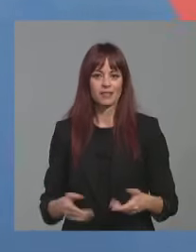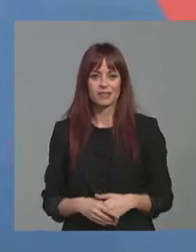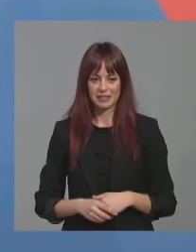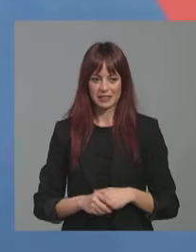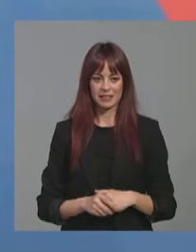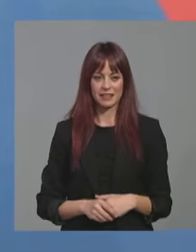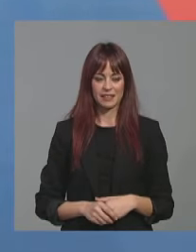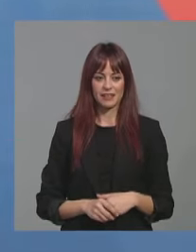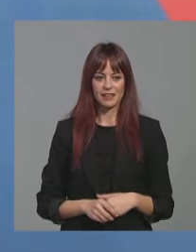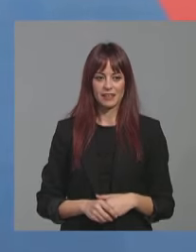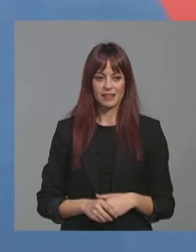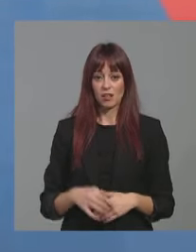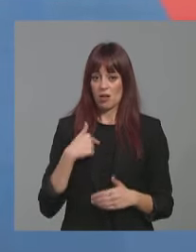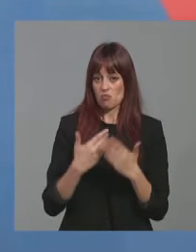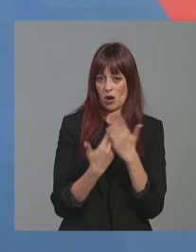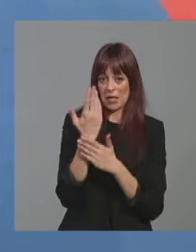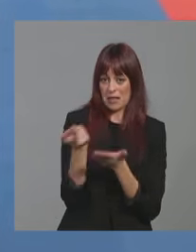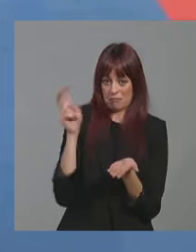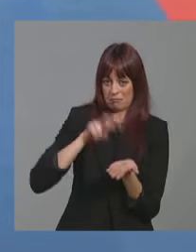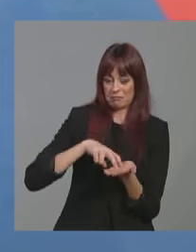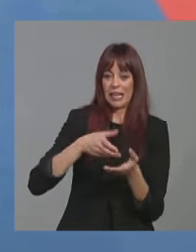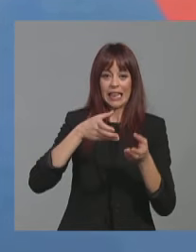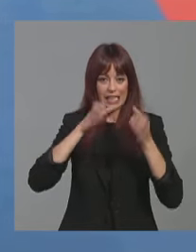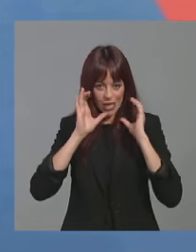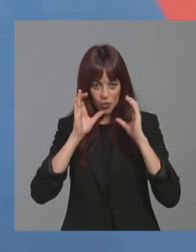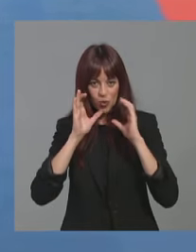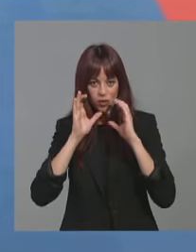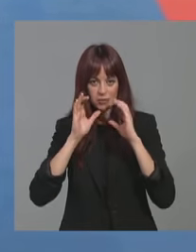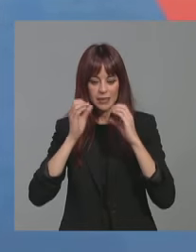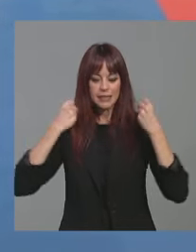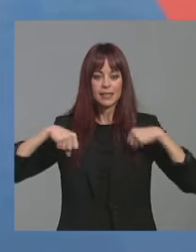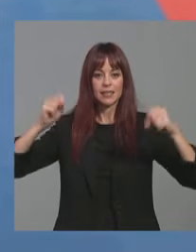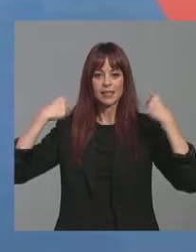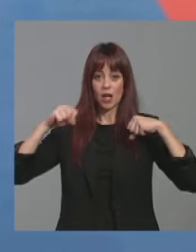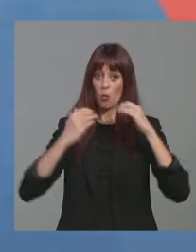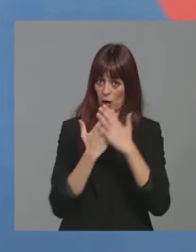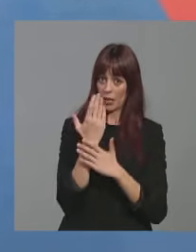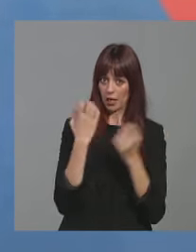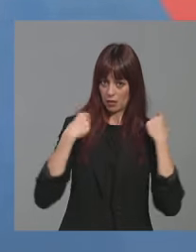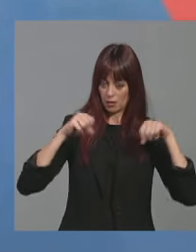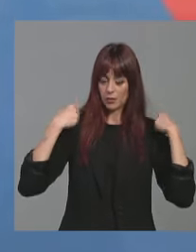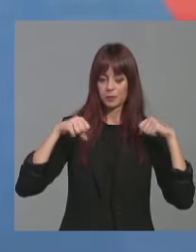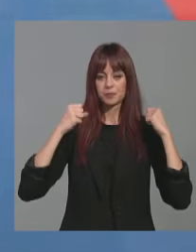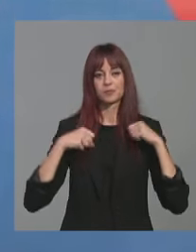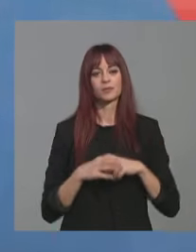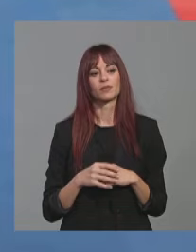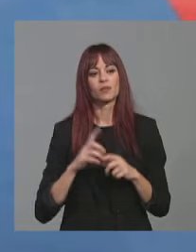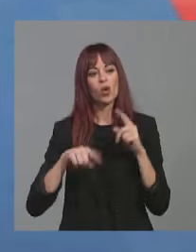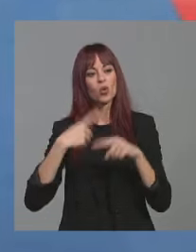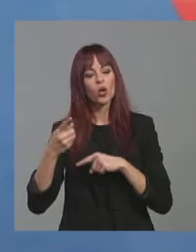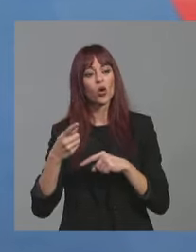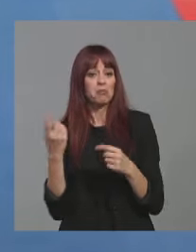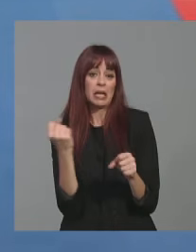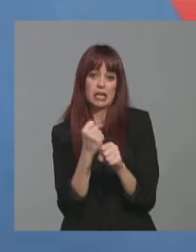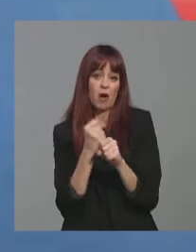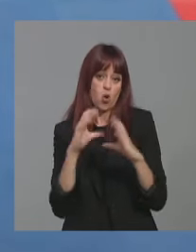Sí, pues bueno, yo por las mañanas me levanto, desayuno, hago mi entrenamiento de la mañana, luego hago tareas